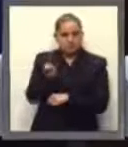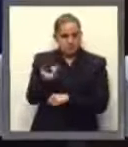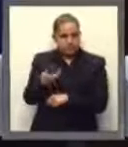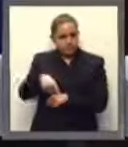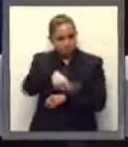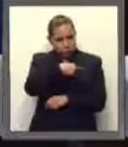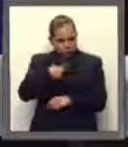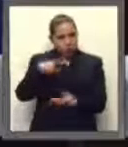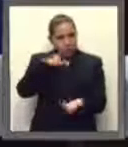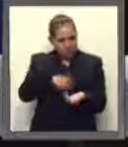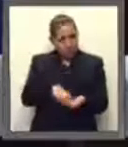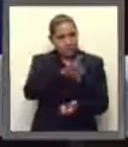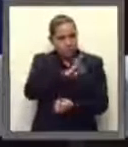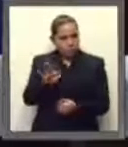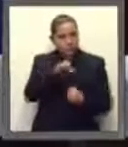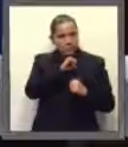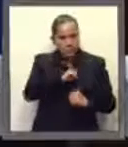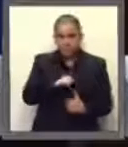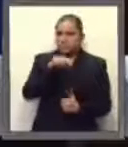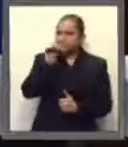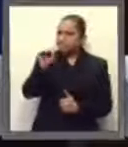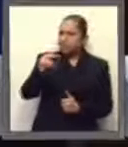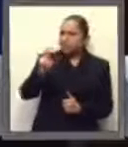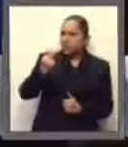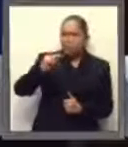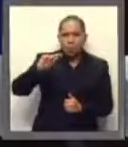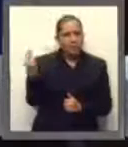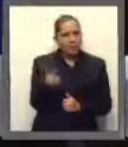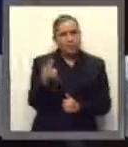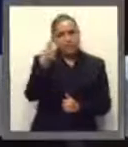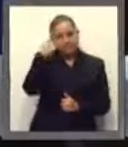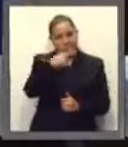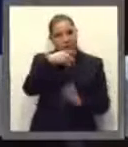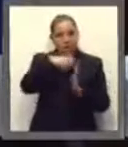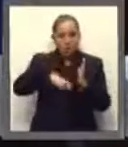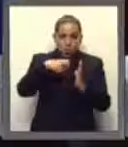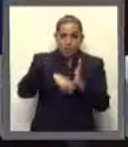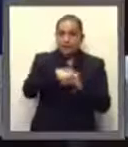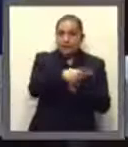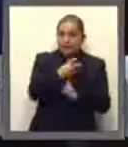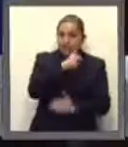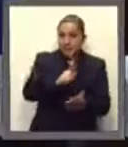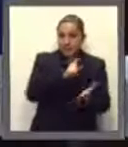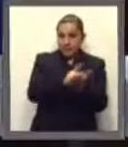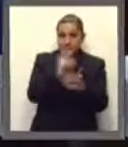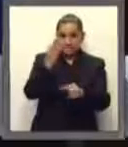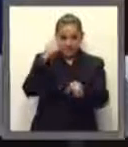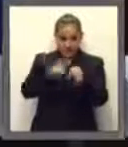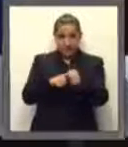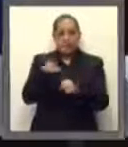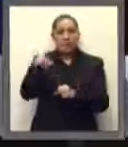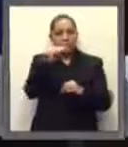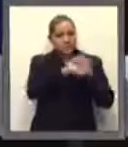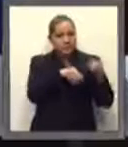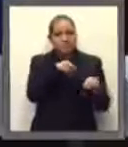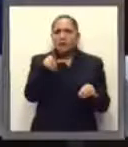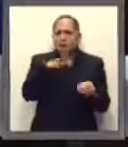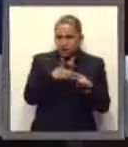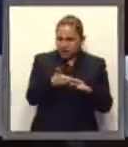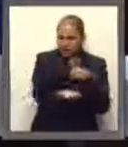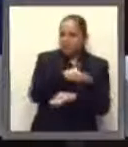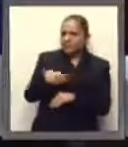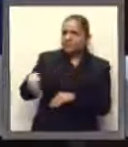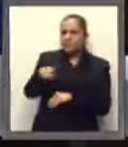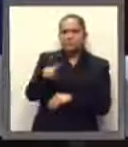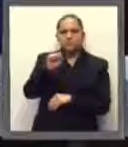resulta urgente corregir la legislación federal que ha sido titulada como inconstitucional,